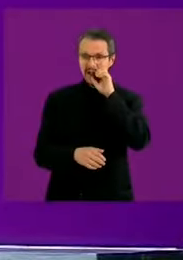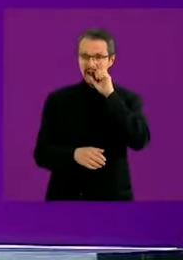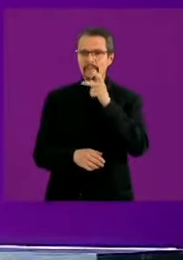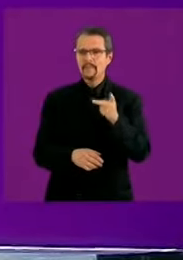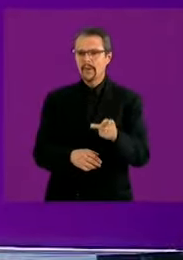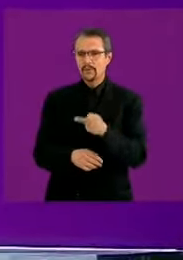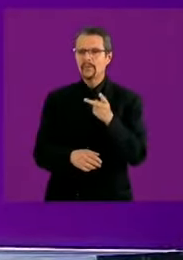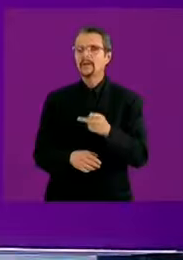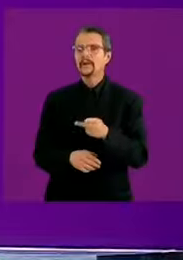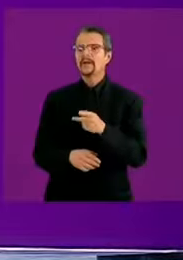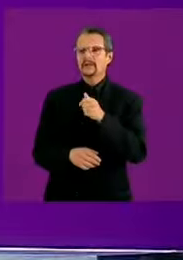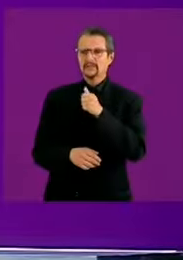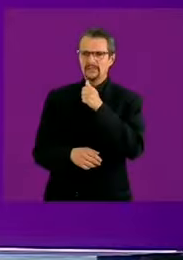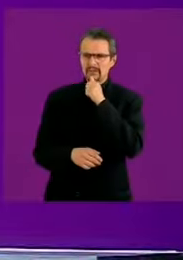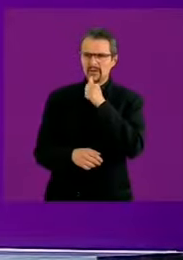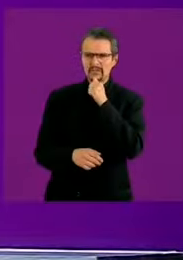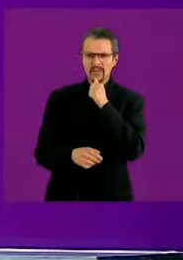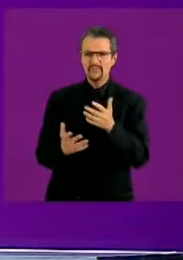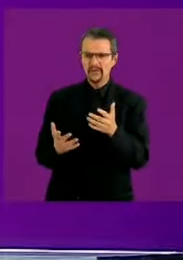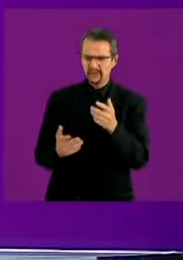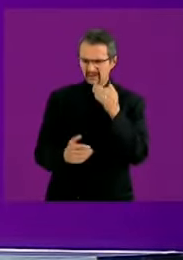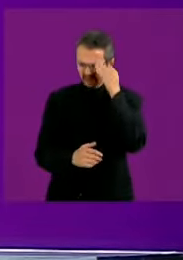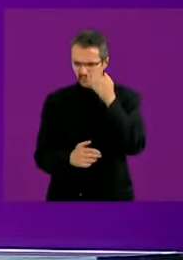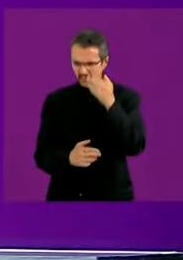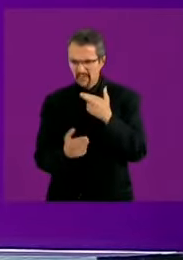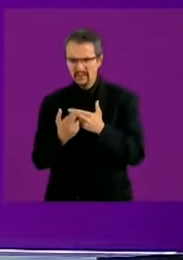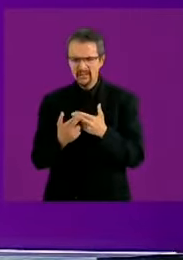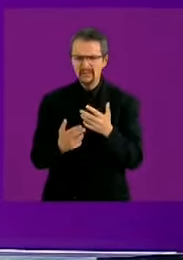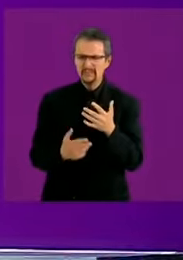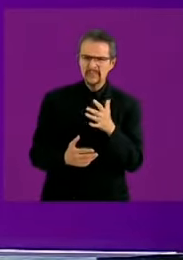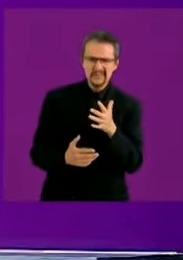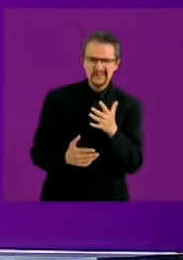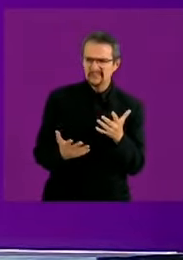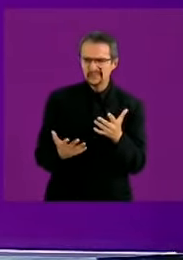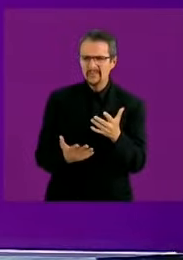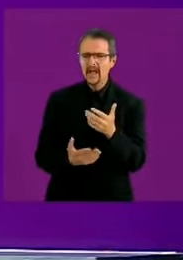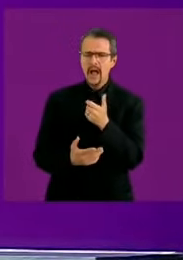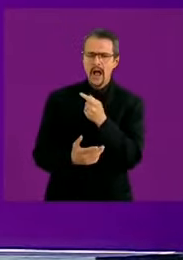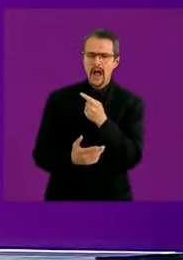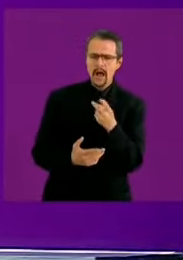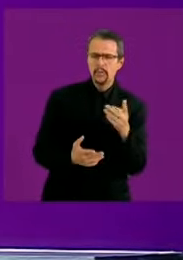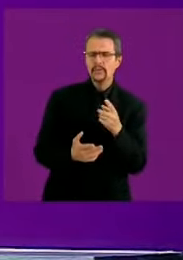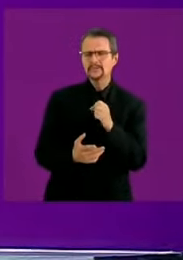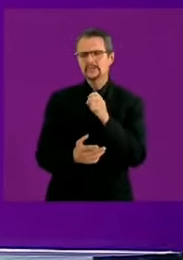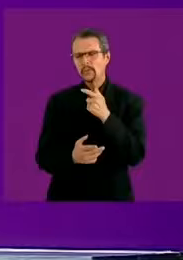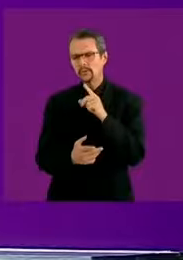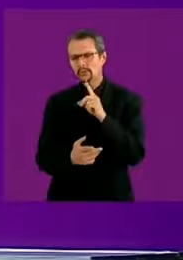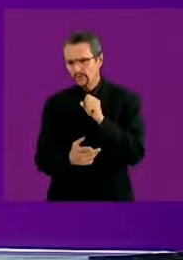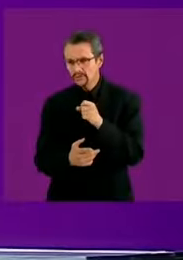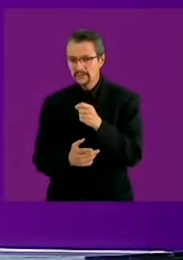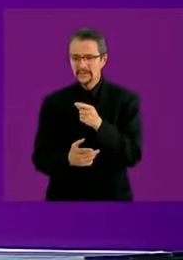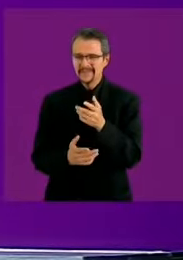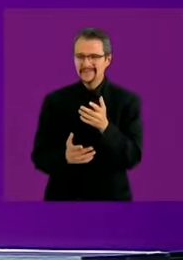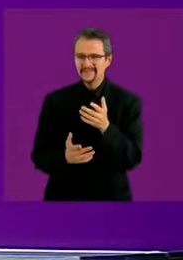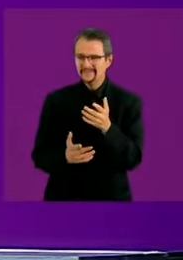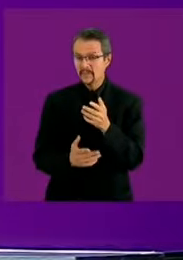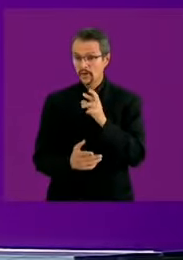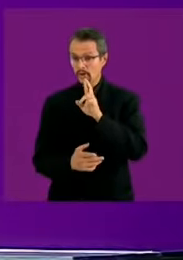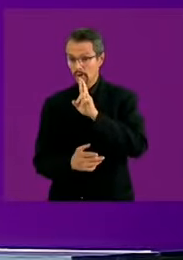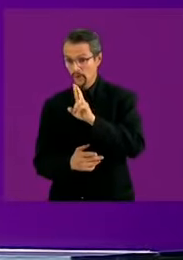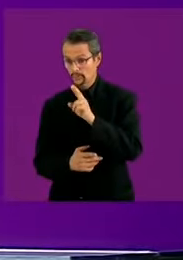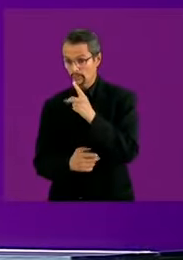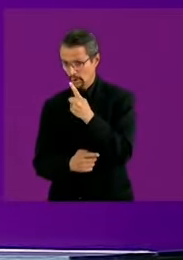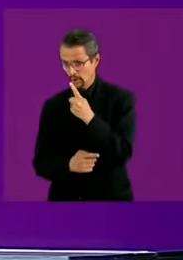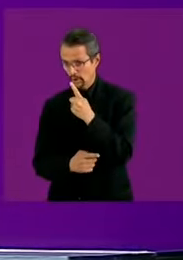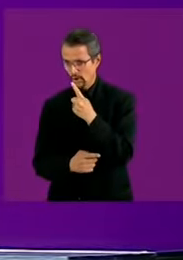Les quedan alrededor de unos cuantos segundos 1.30 a la candidata Xochitl Gálvez. Empiezo